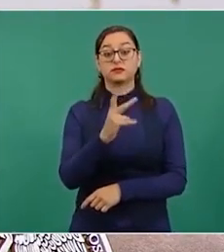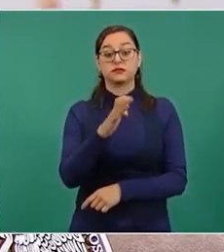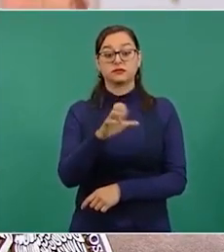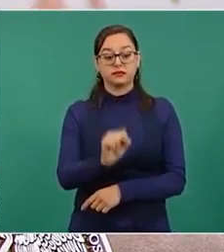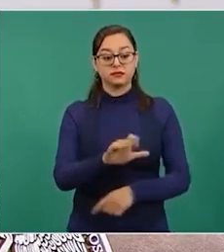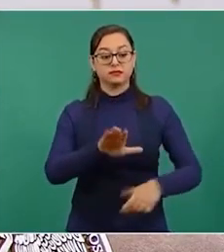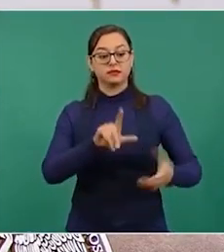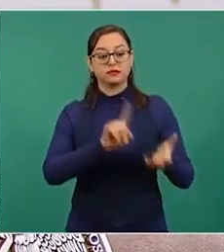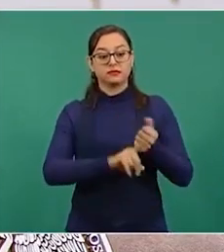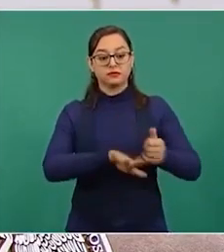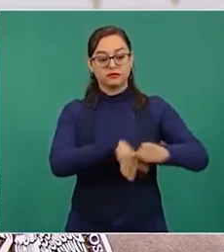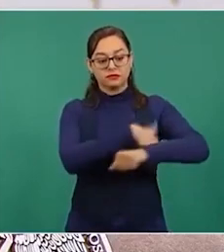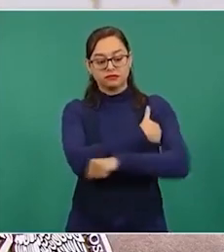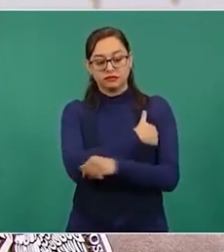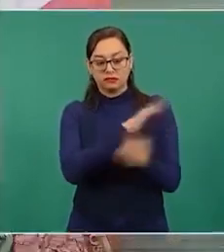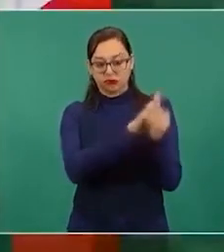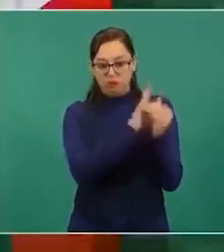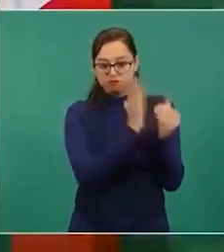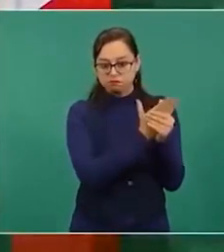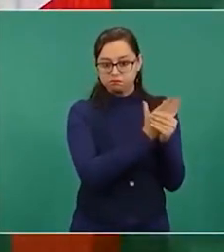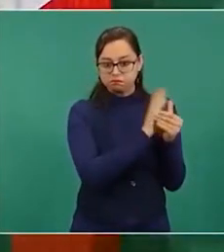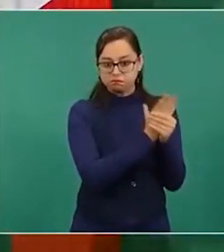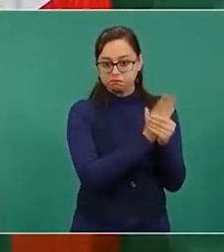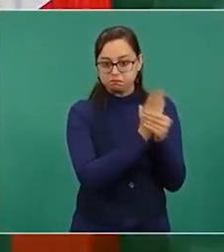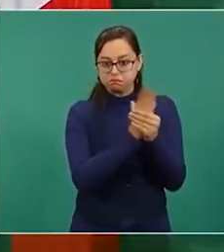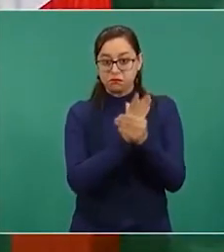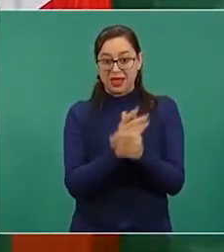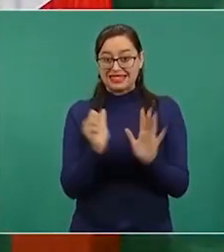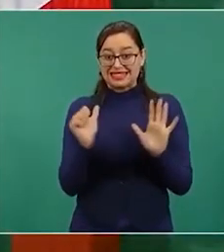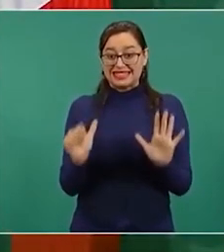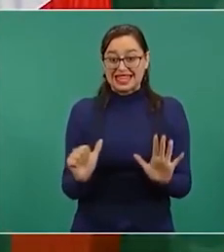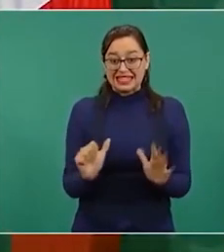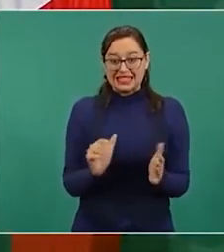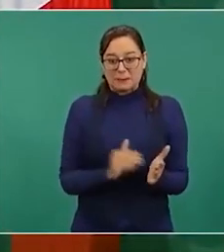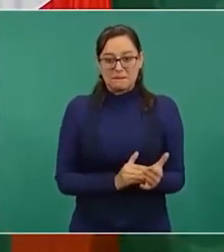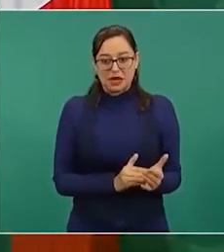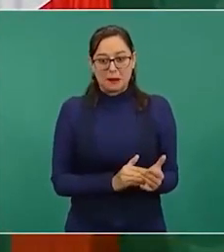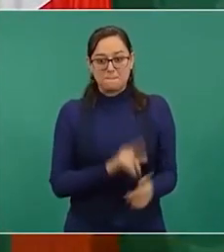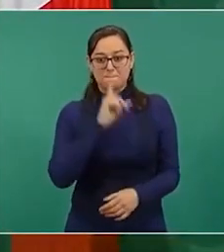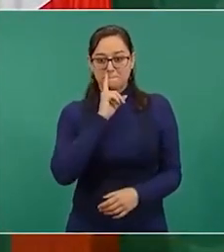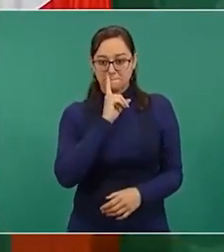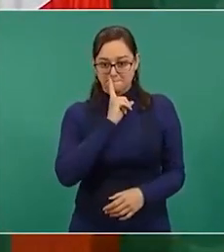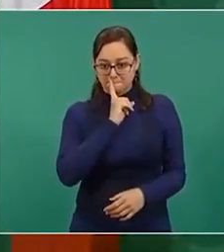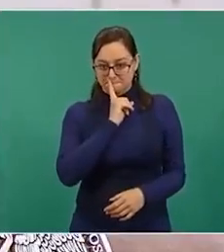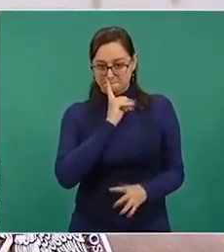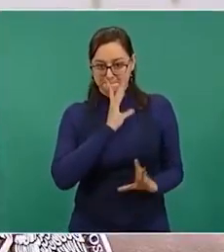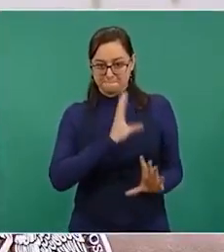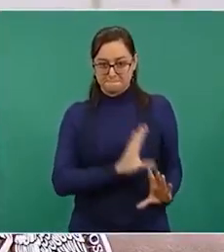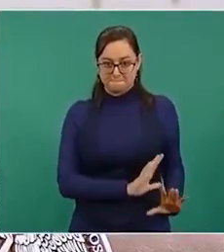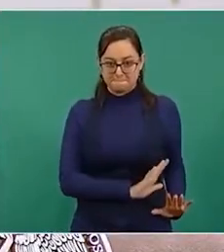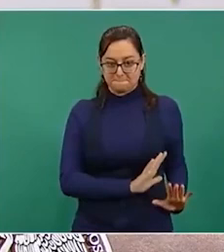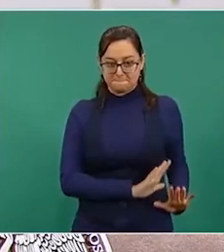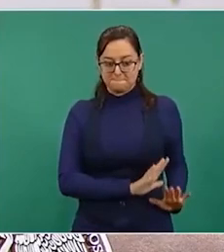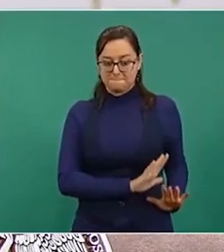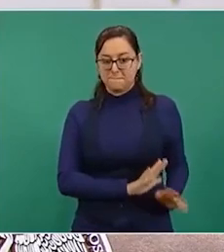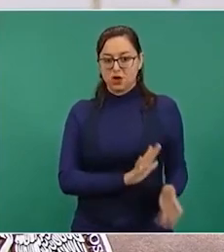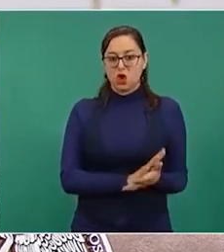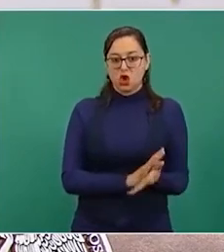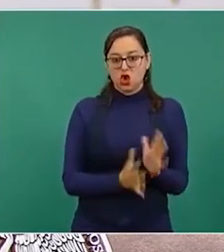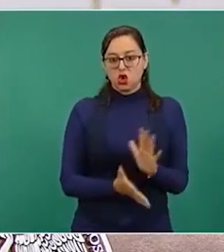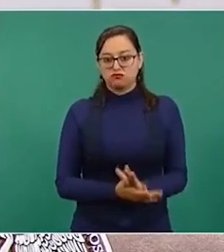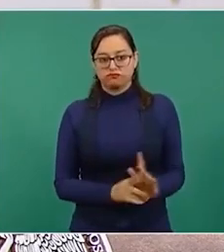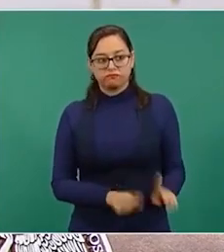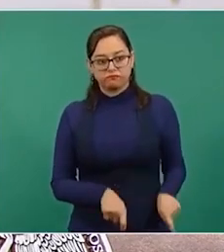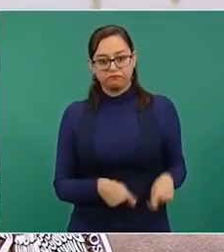existían expedientes más de 6 mil expedientes guardados para discrecionalmente ir dando permisos a